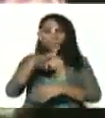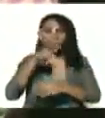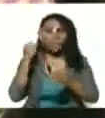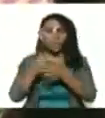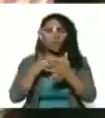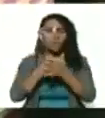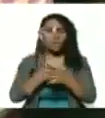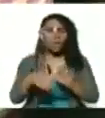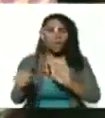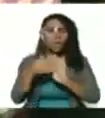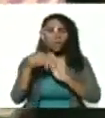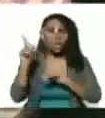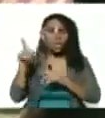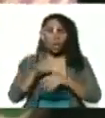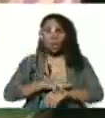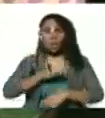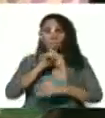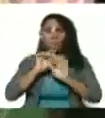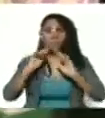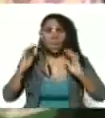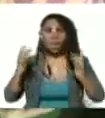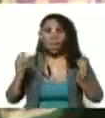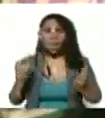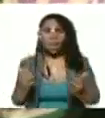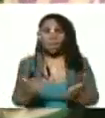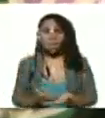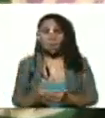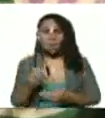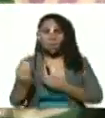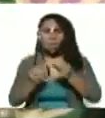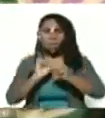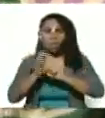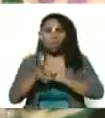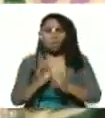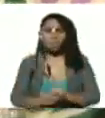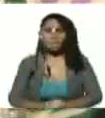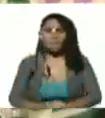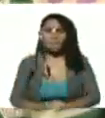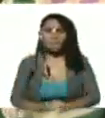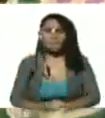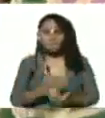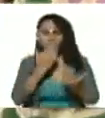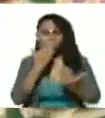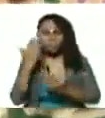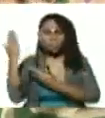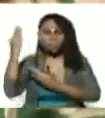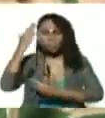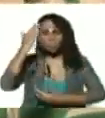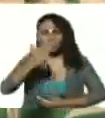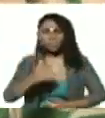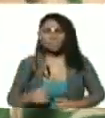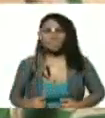luchar contra esta terrible pandemia como es la del COVID adelante mi comandante